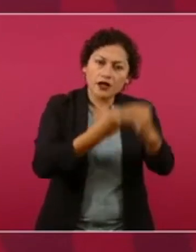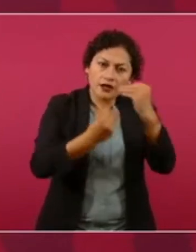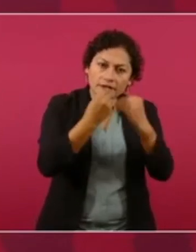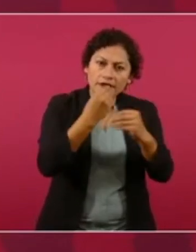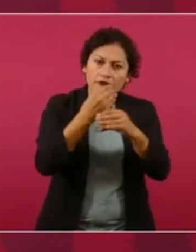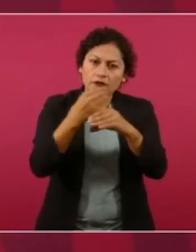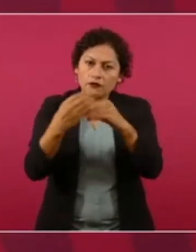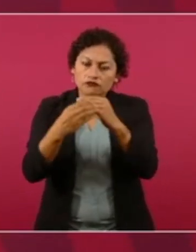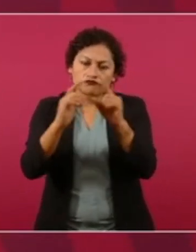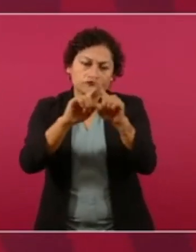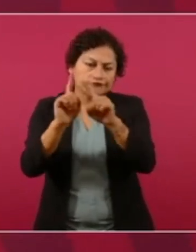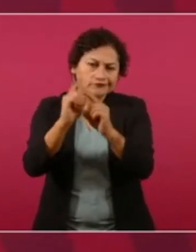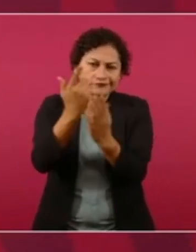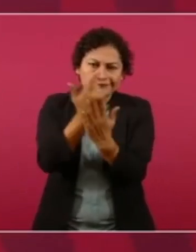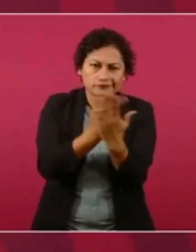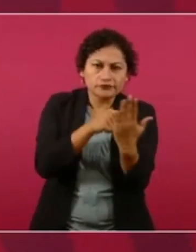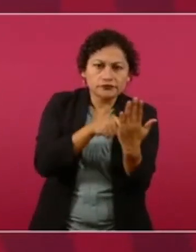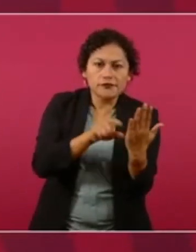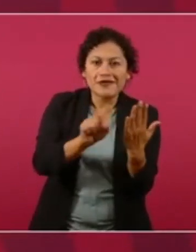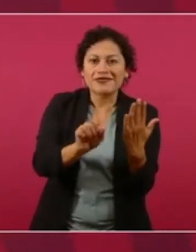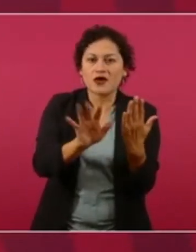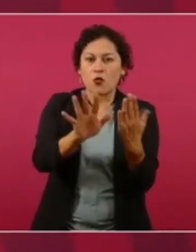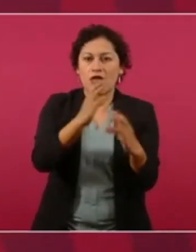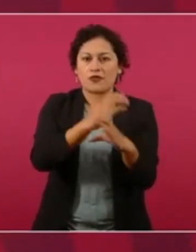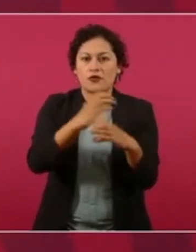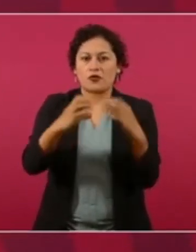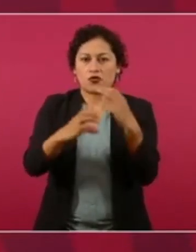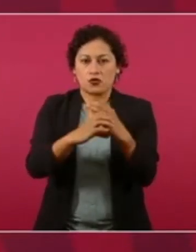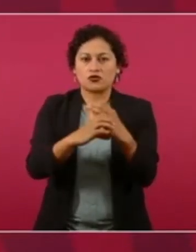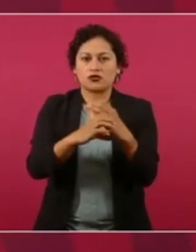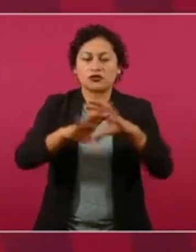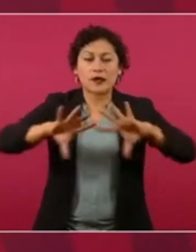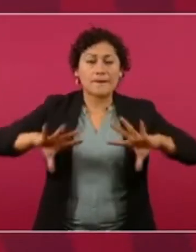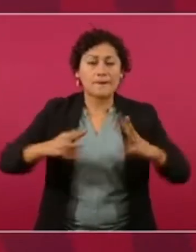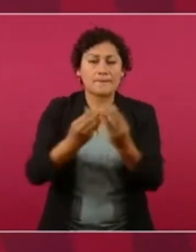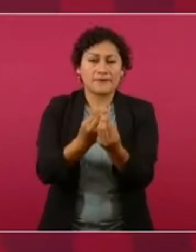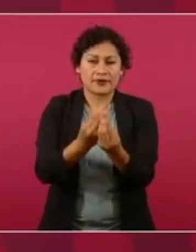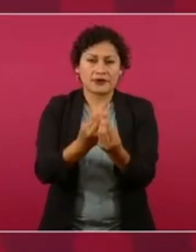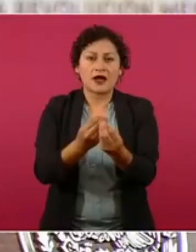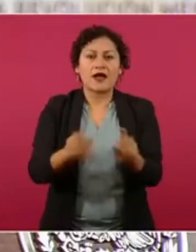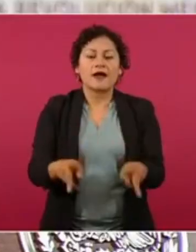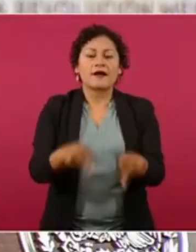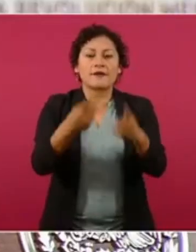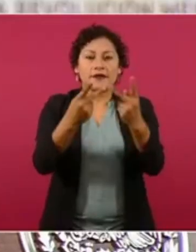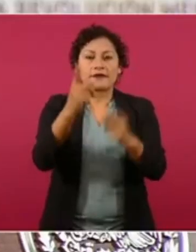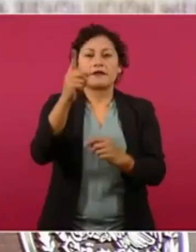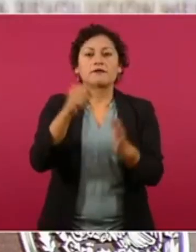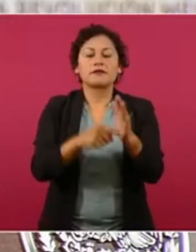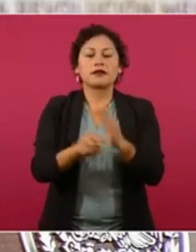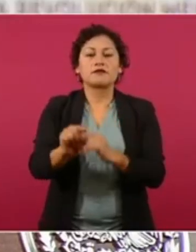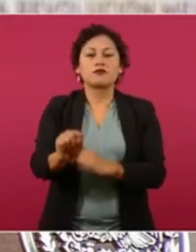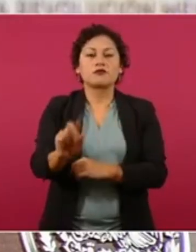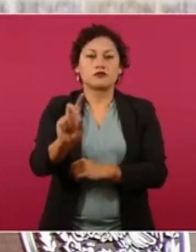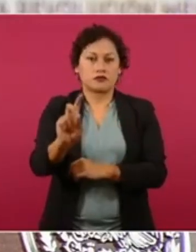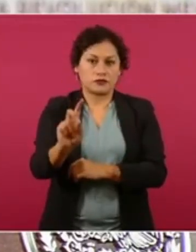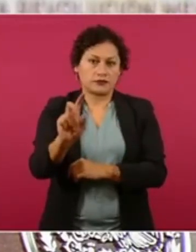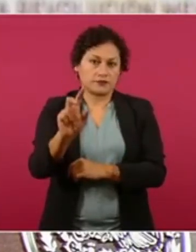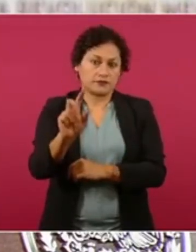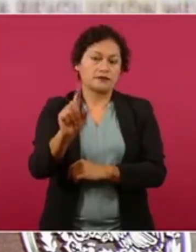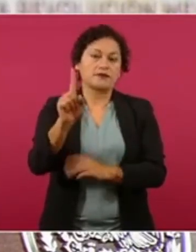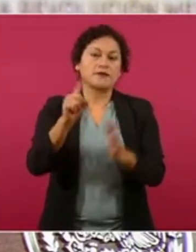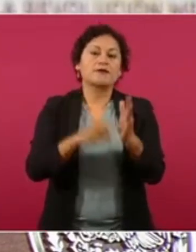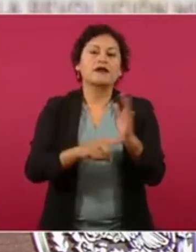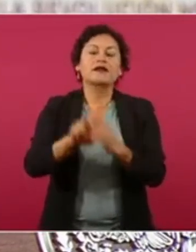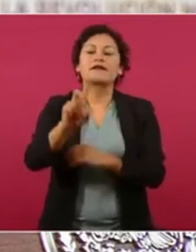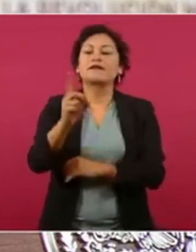productos se venda en mil 38, mil 39